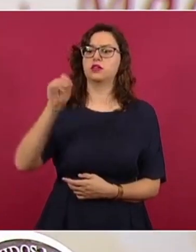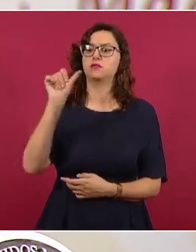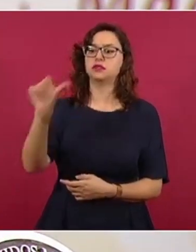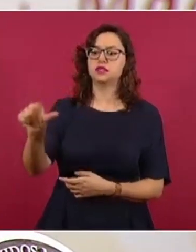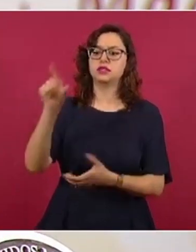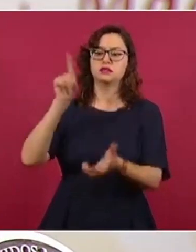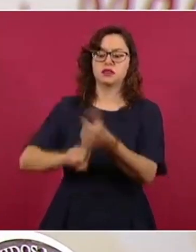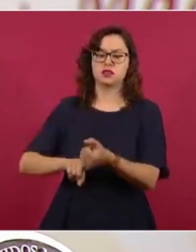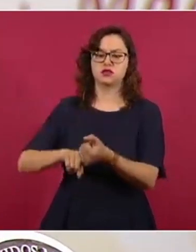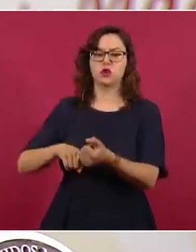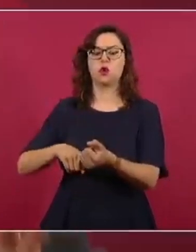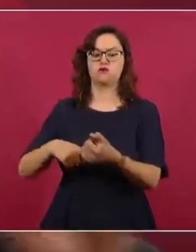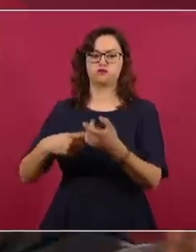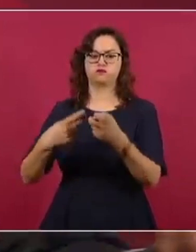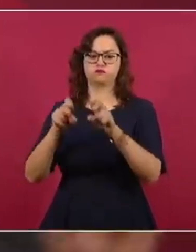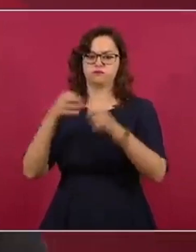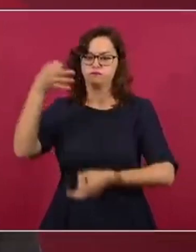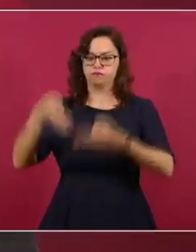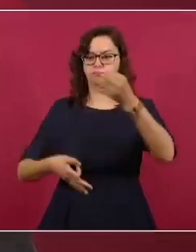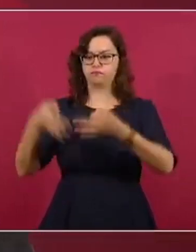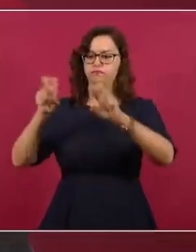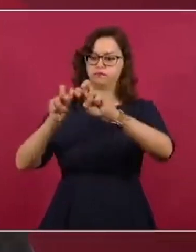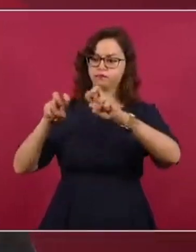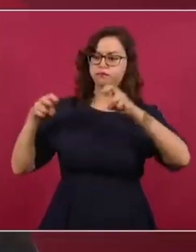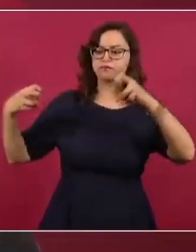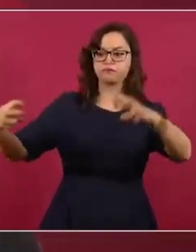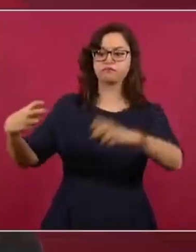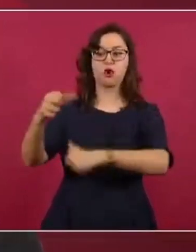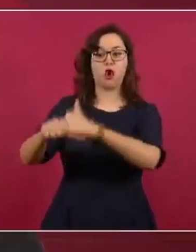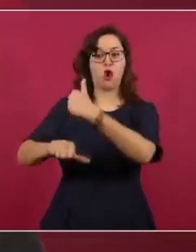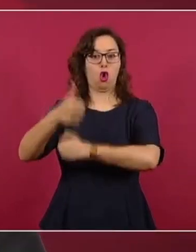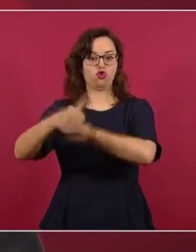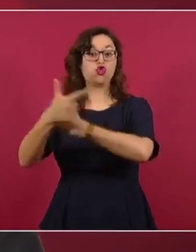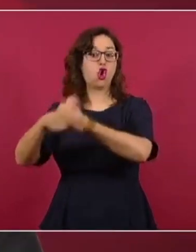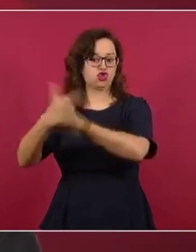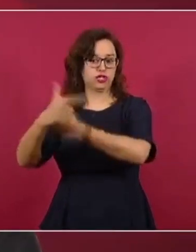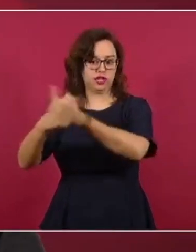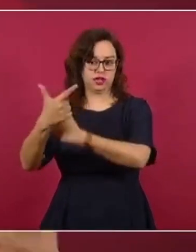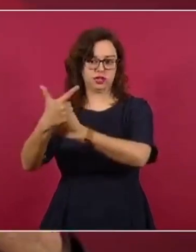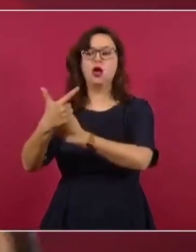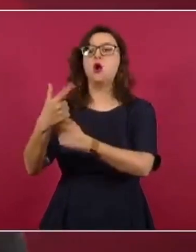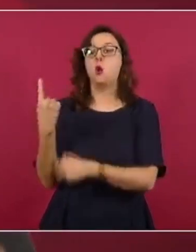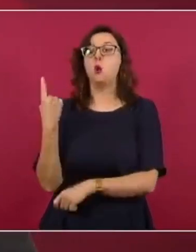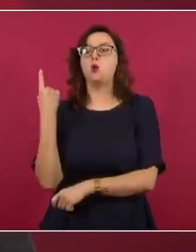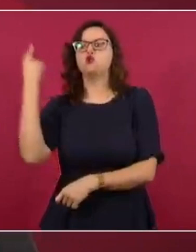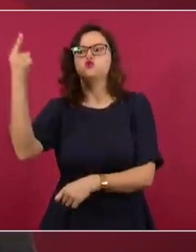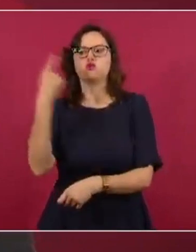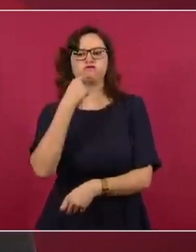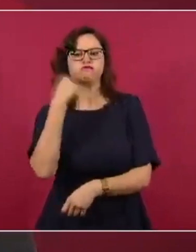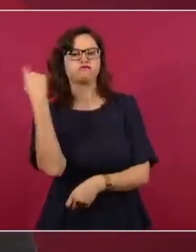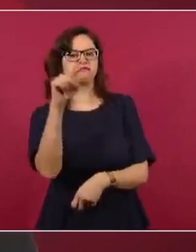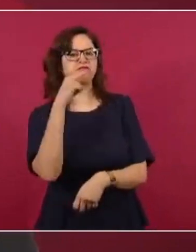Justicia Administrativa, respetuosos de la autonomía de esa instancia jurisdiccional, pudimos